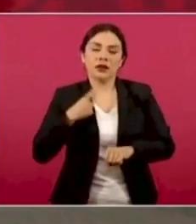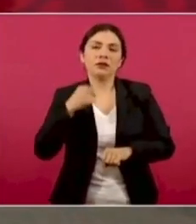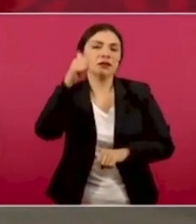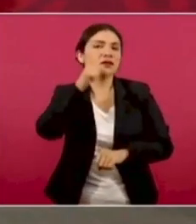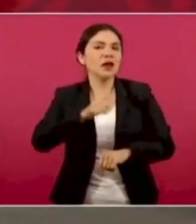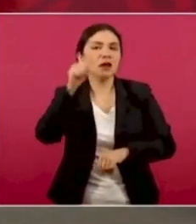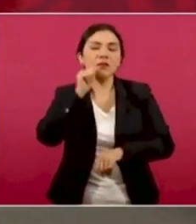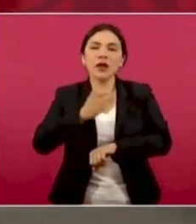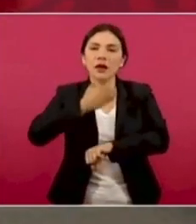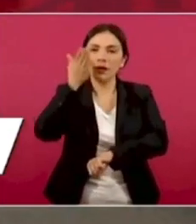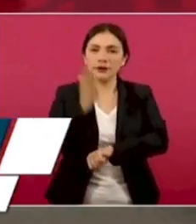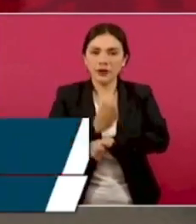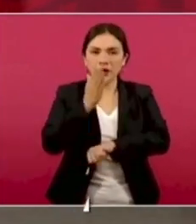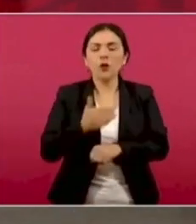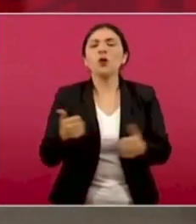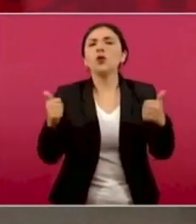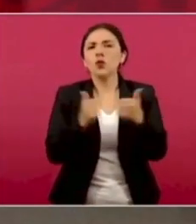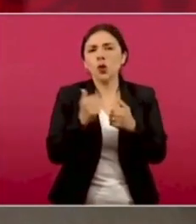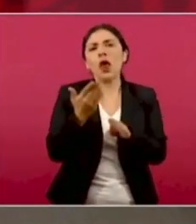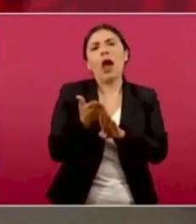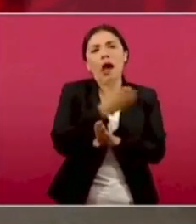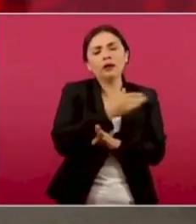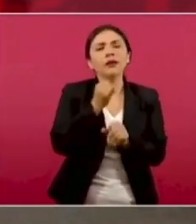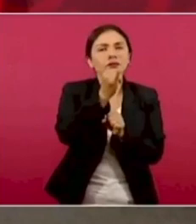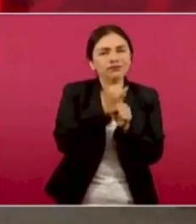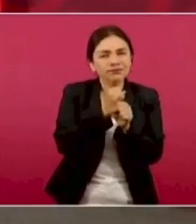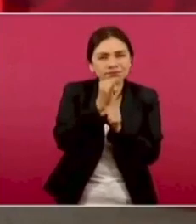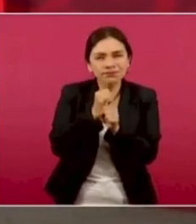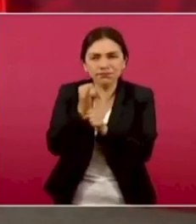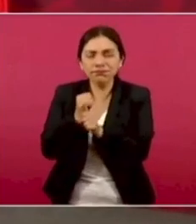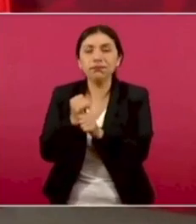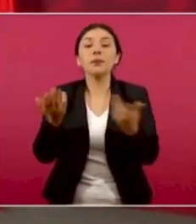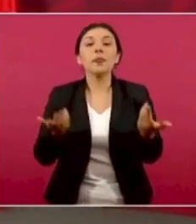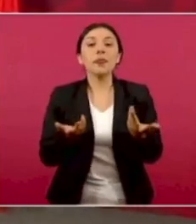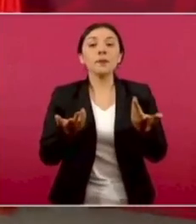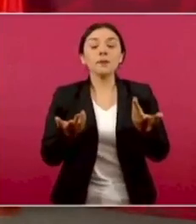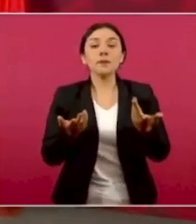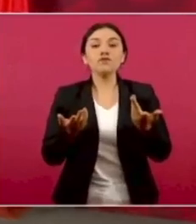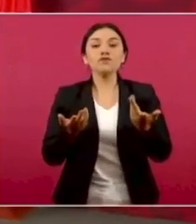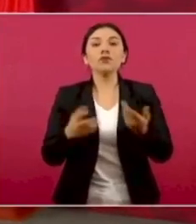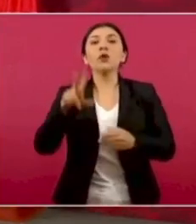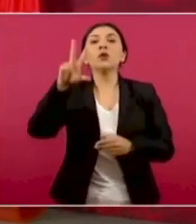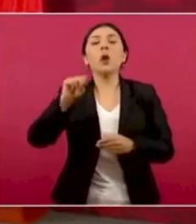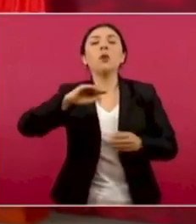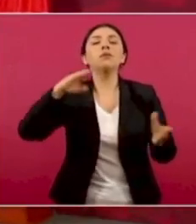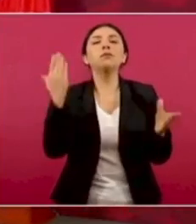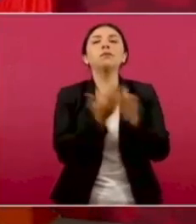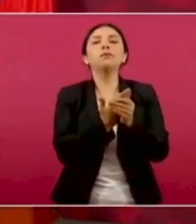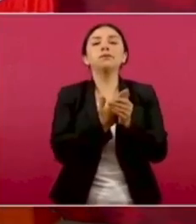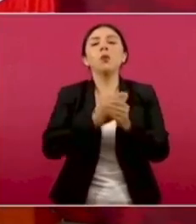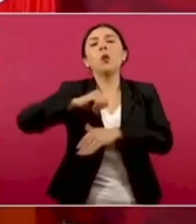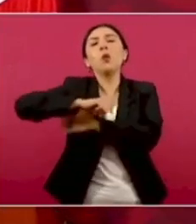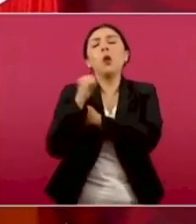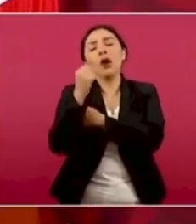se hagan las investigaciones que no se archiven los casos